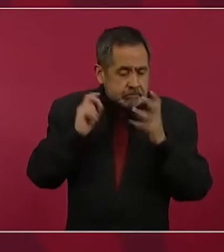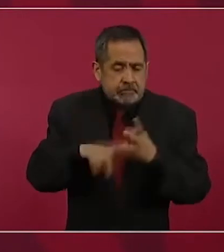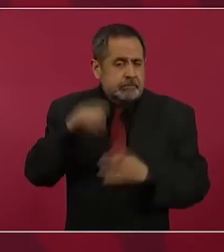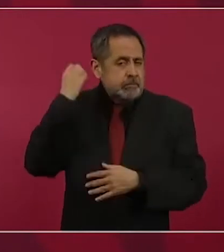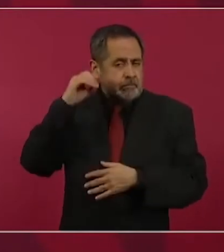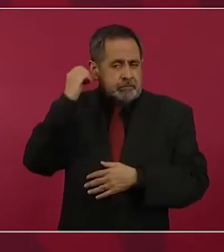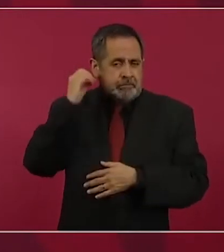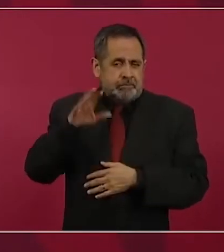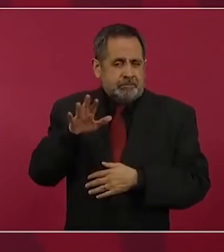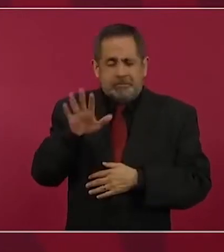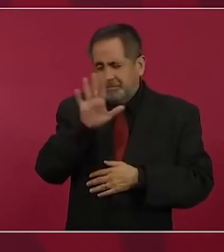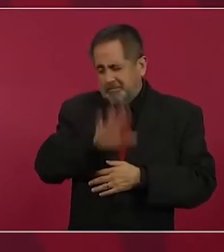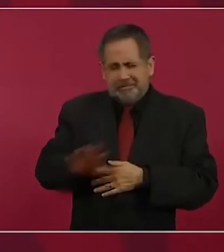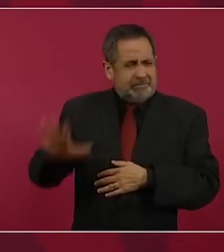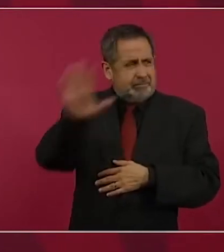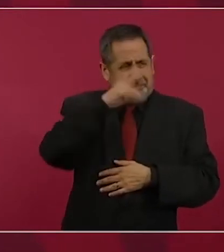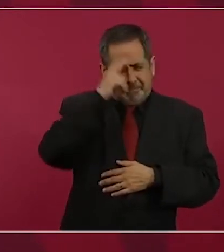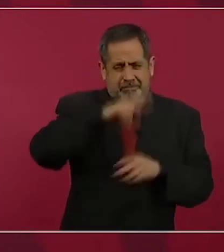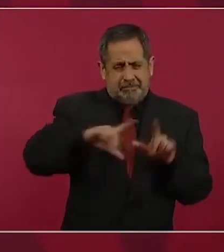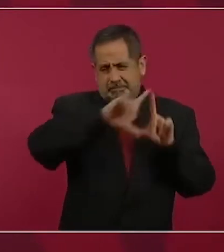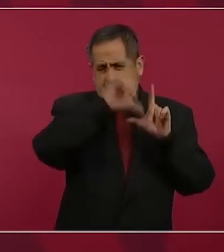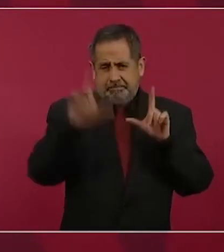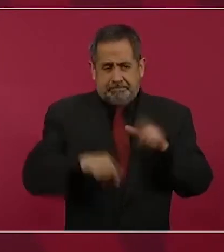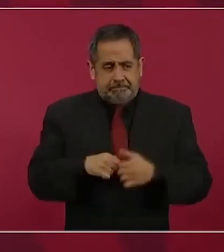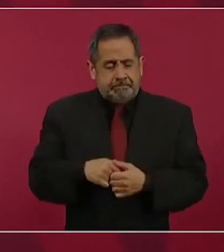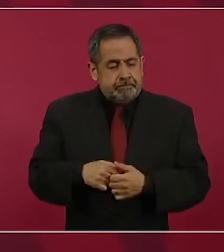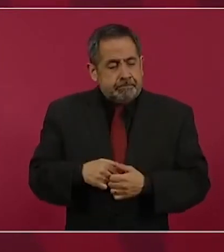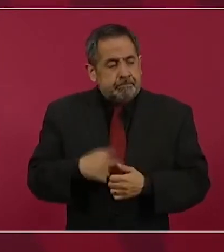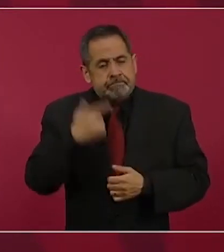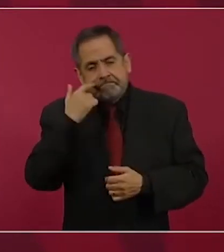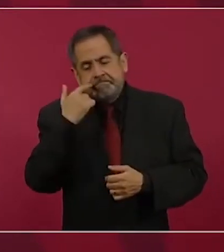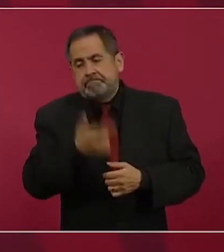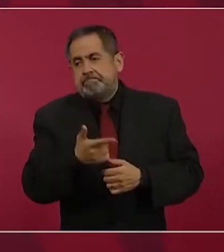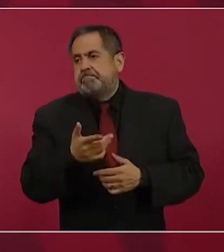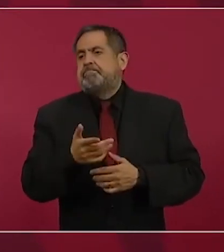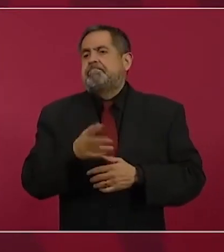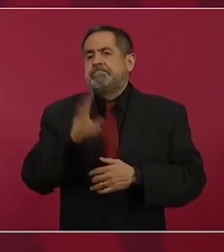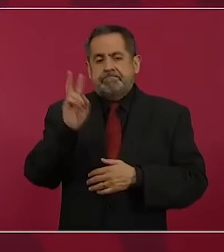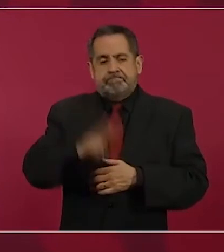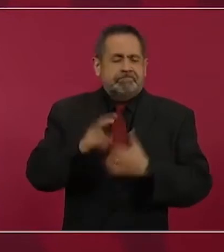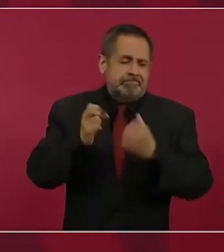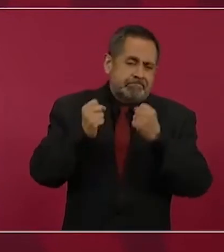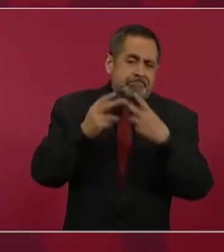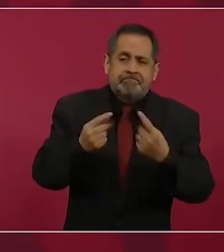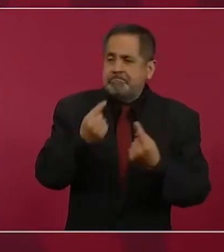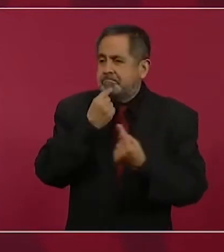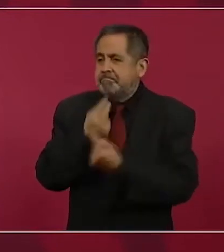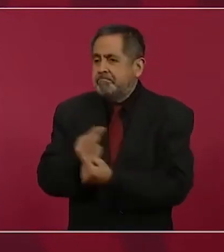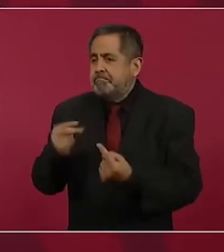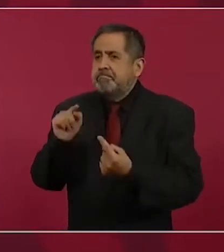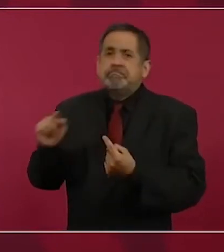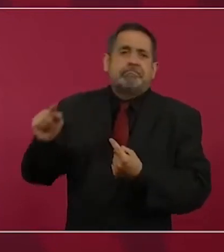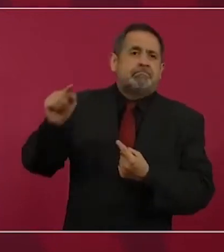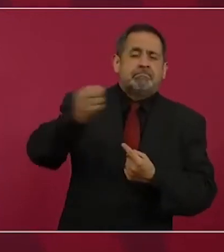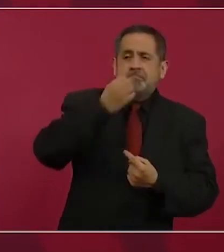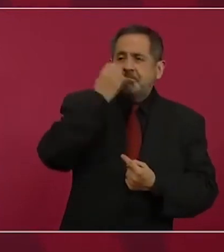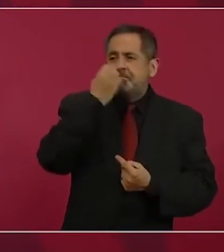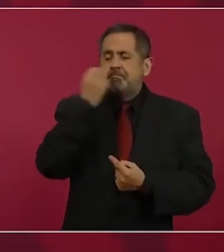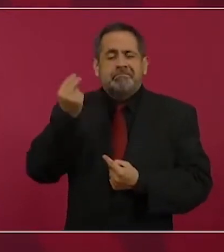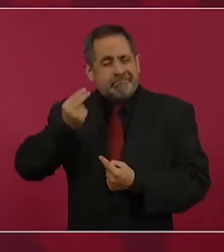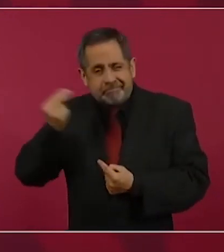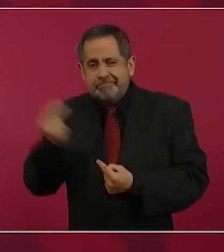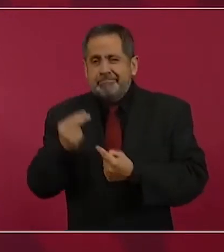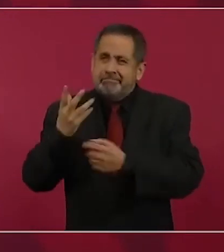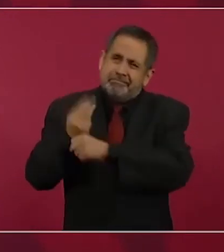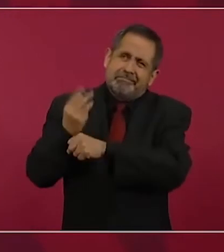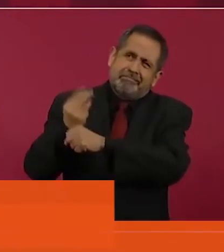Oaxaca, bueno, de toda la República, nos vamos a dar cuenta de cuánta necesidad tienen nuestras instituciones respecto a lo que es la